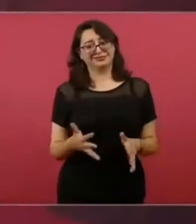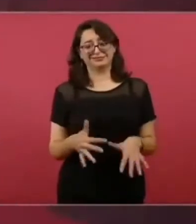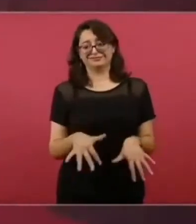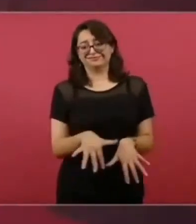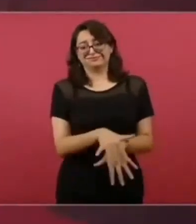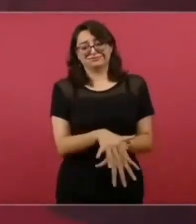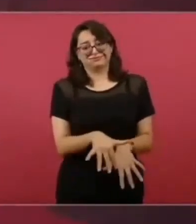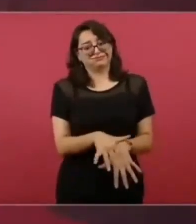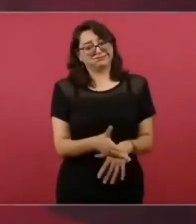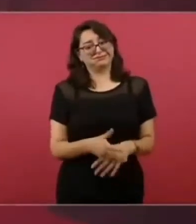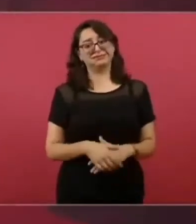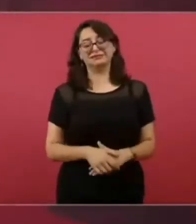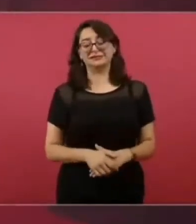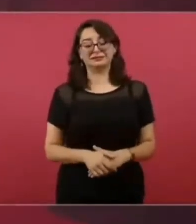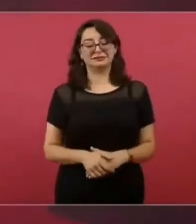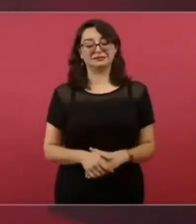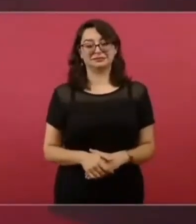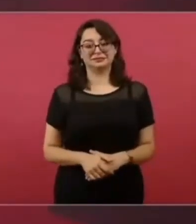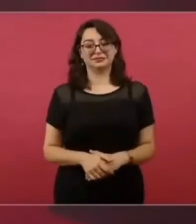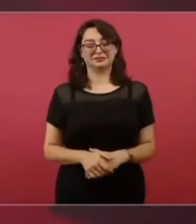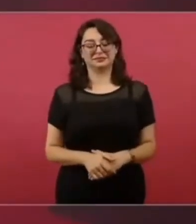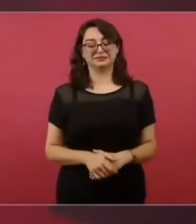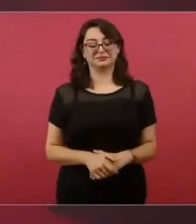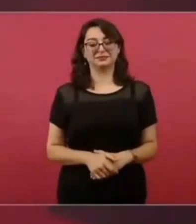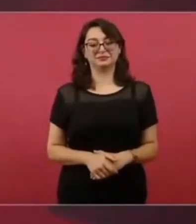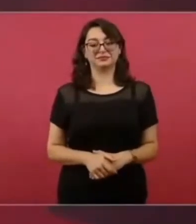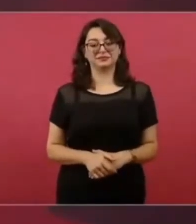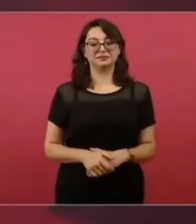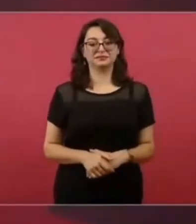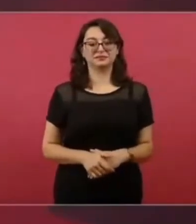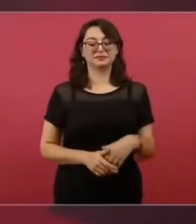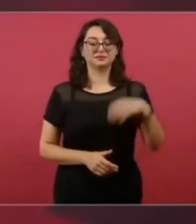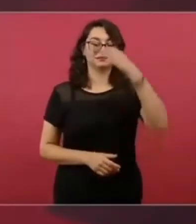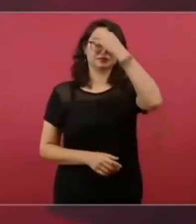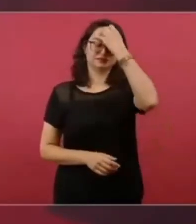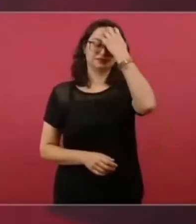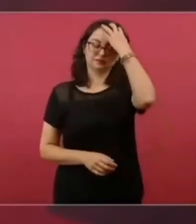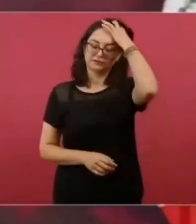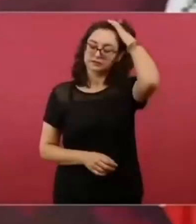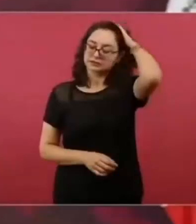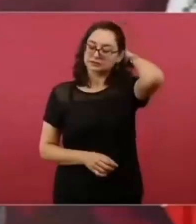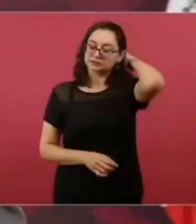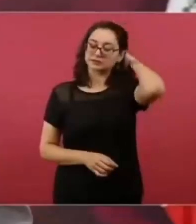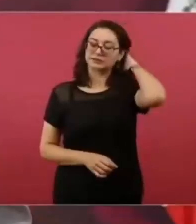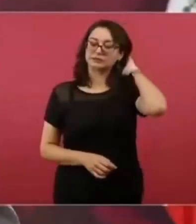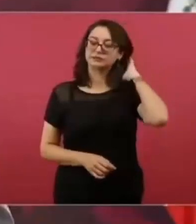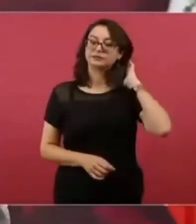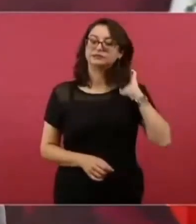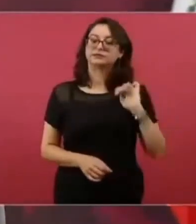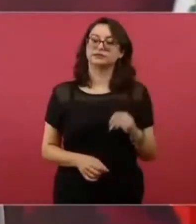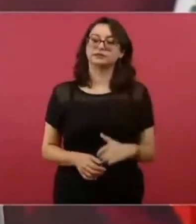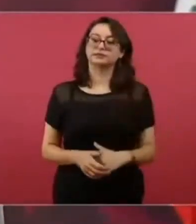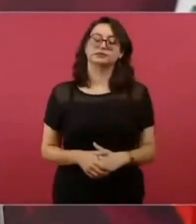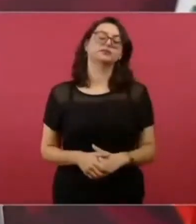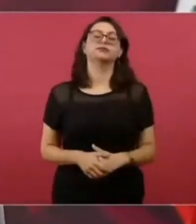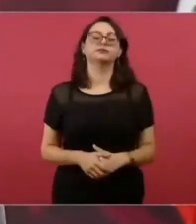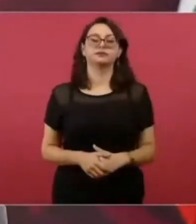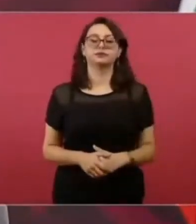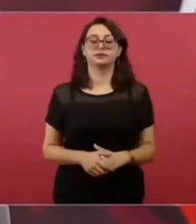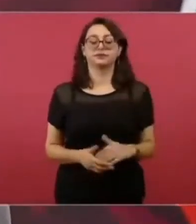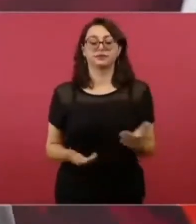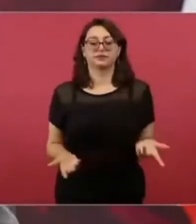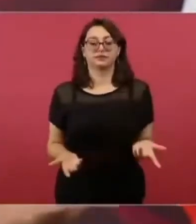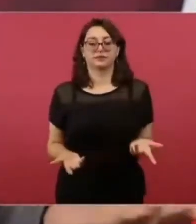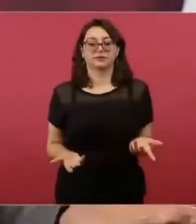de comparar a Héctor Aguilar